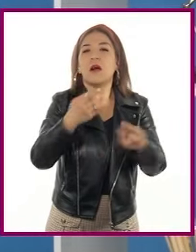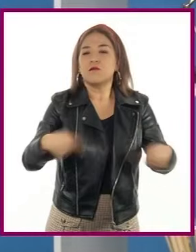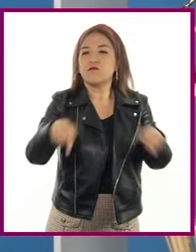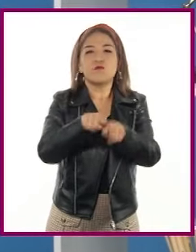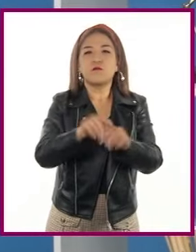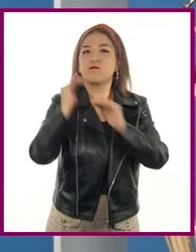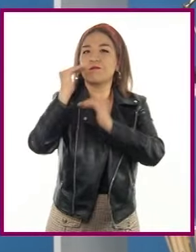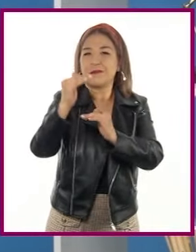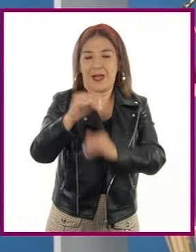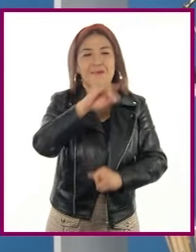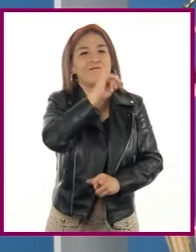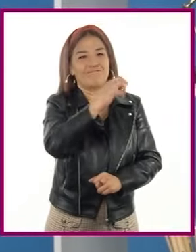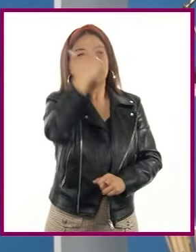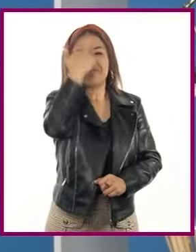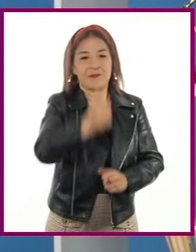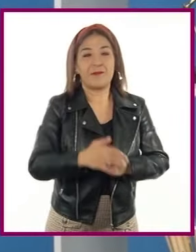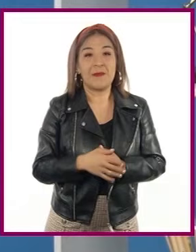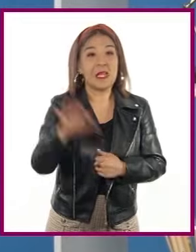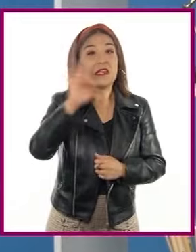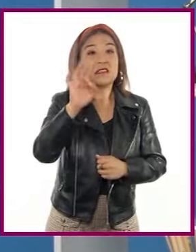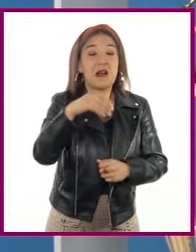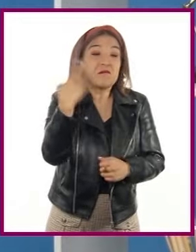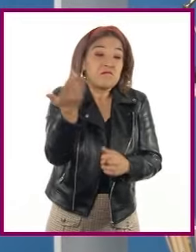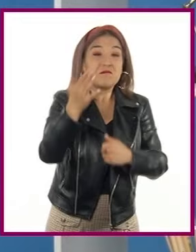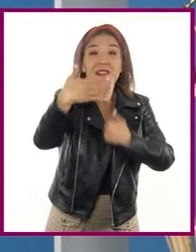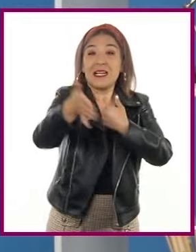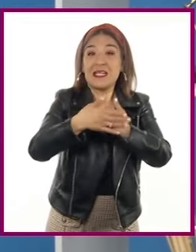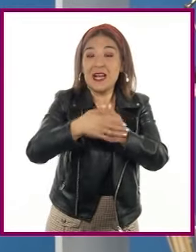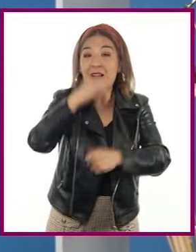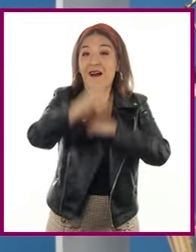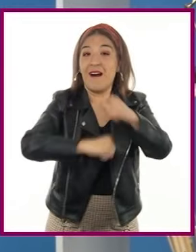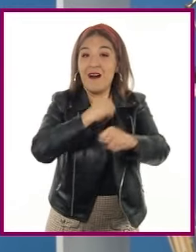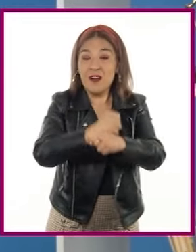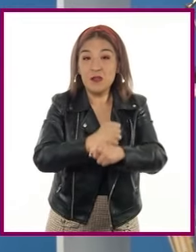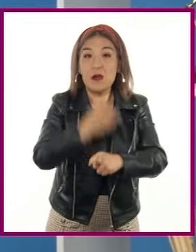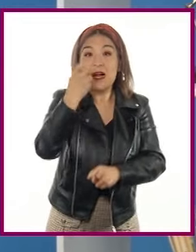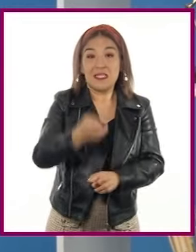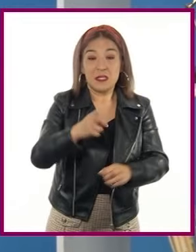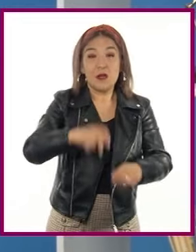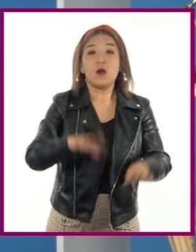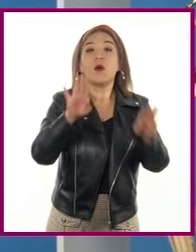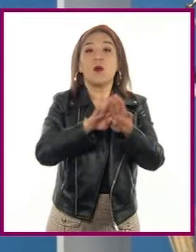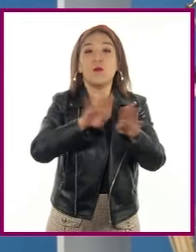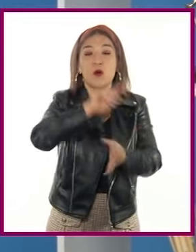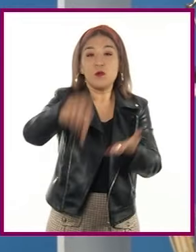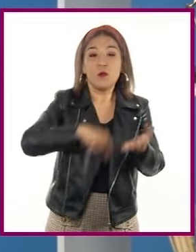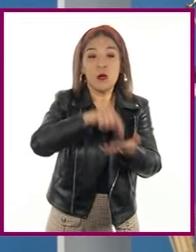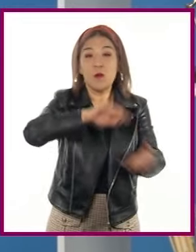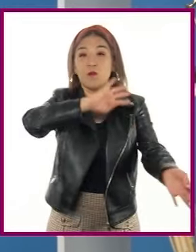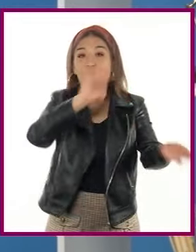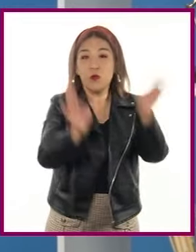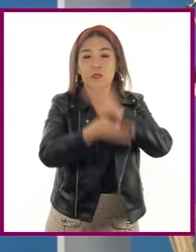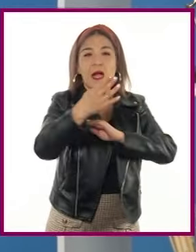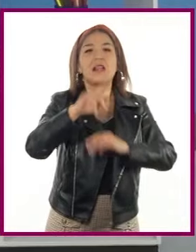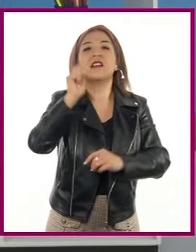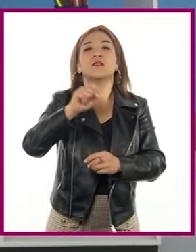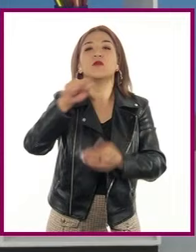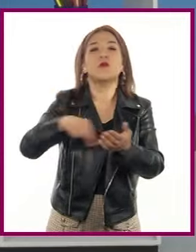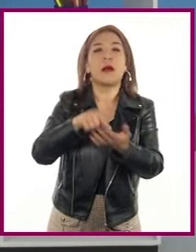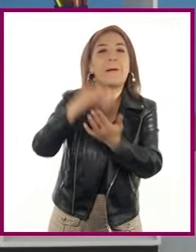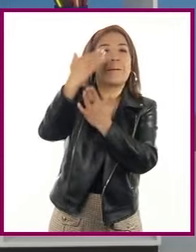Muy cierto. En las próximas décadas, la mayoría de la población mundial se concentrará en países menos desarrollados.